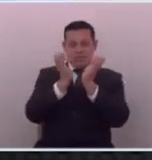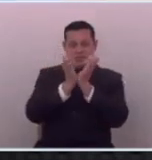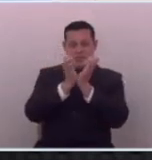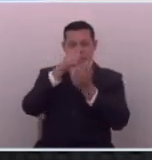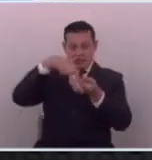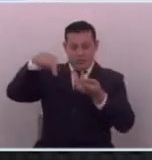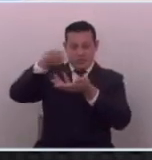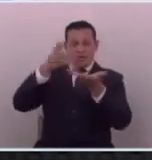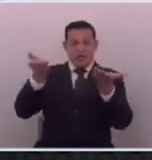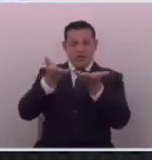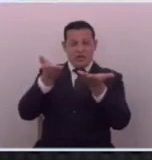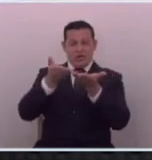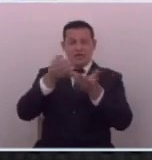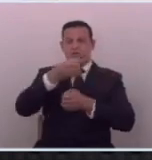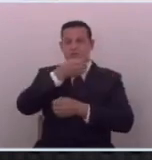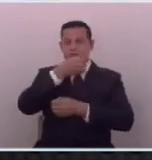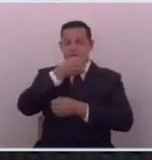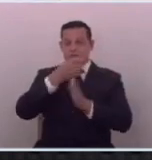colador